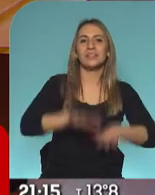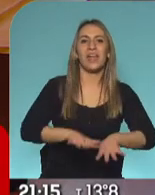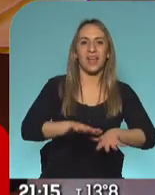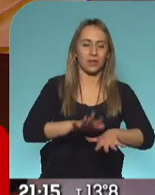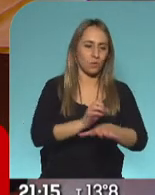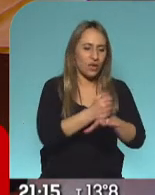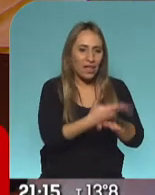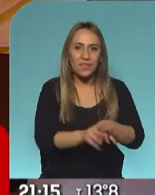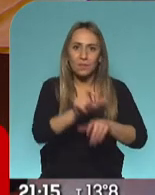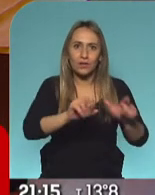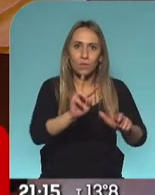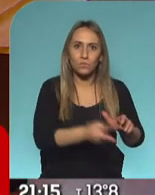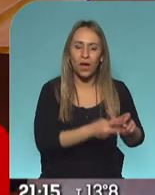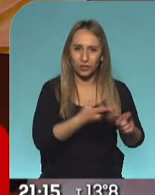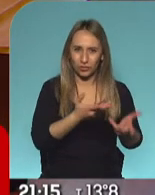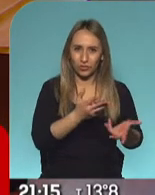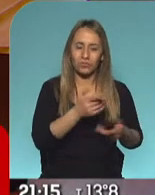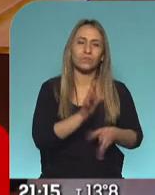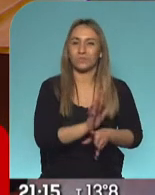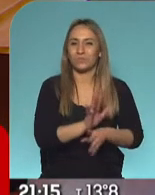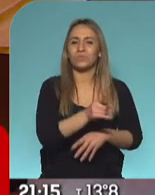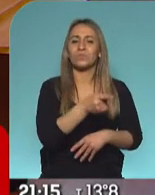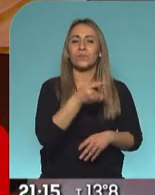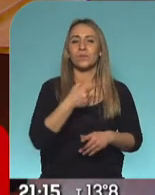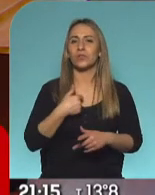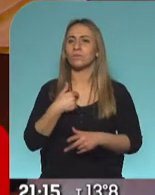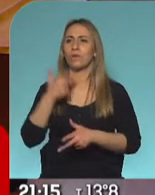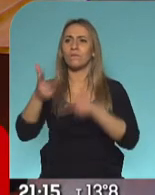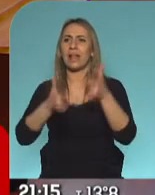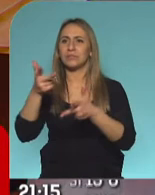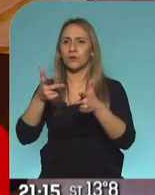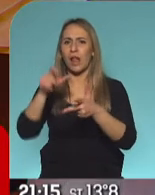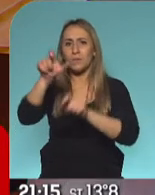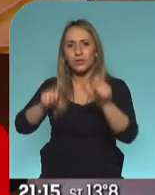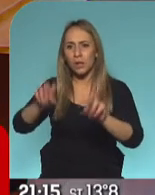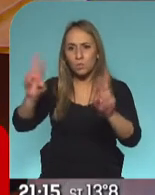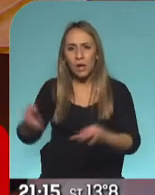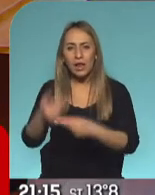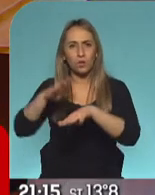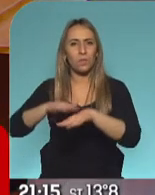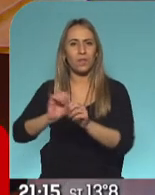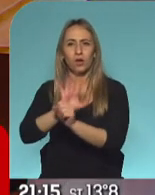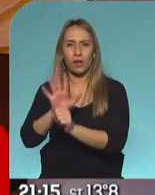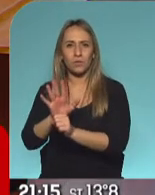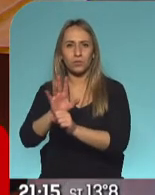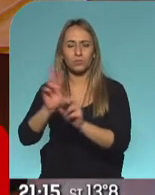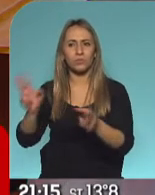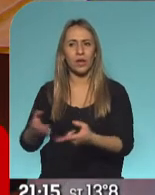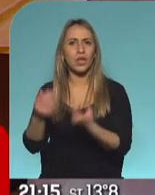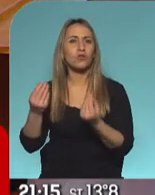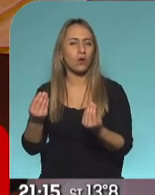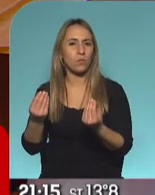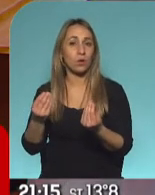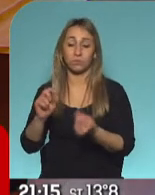yo la traía diciendo cómo se mueren todos los que se mueren en el coronavirus. Los solos, la